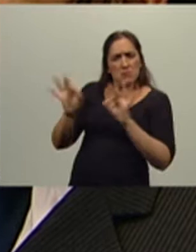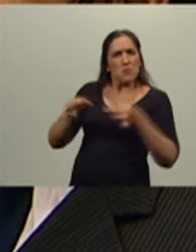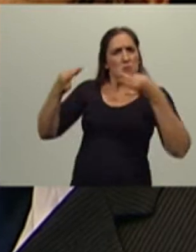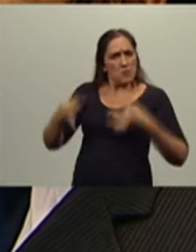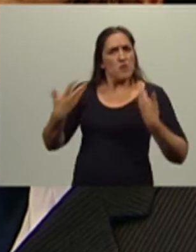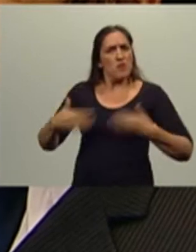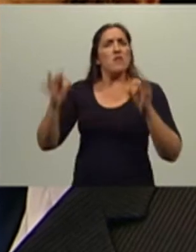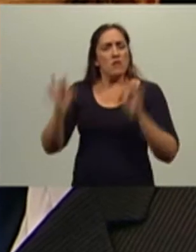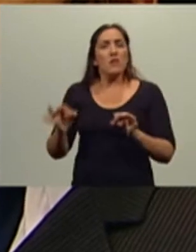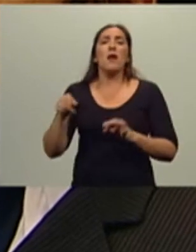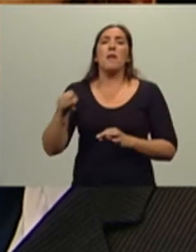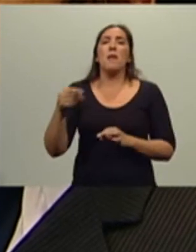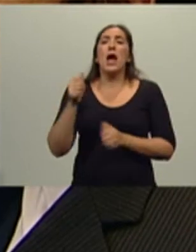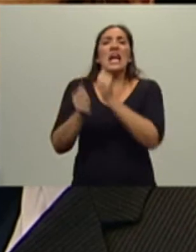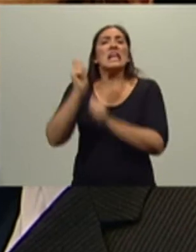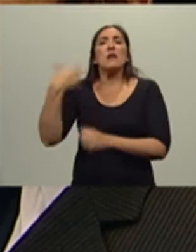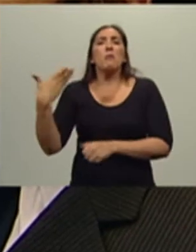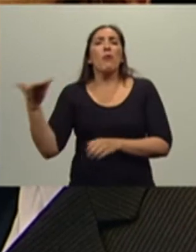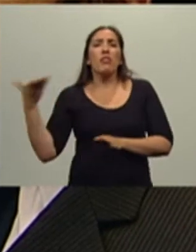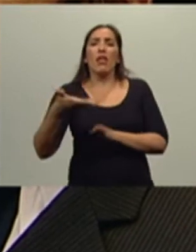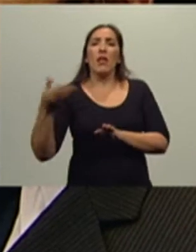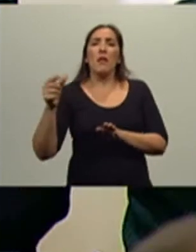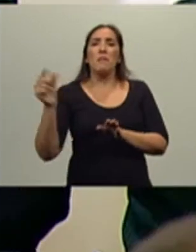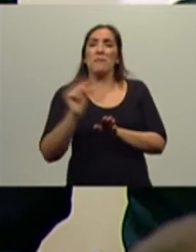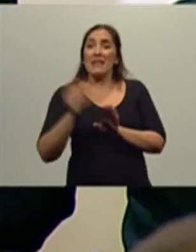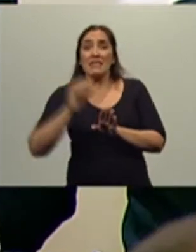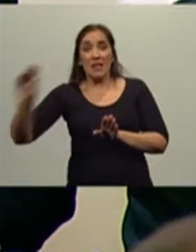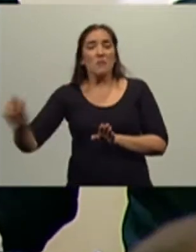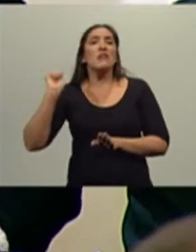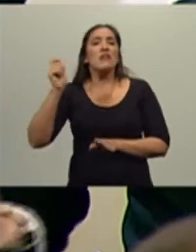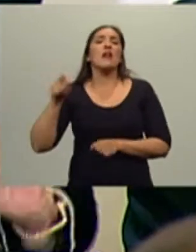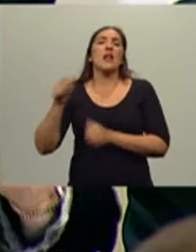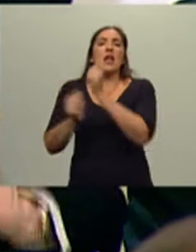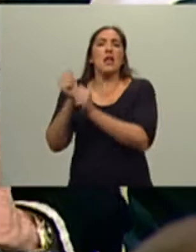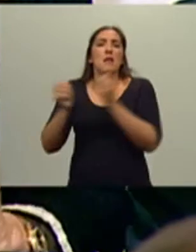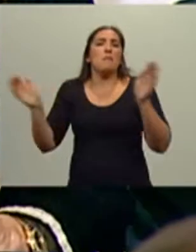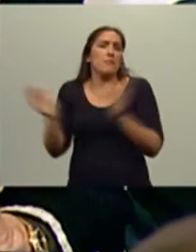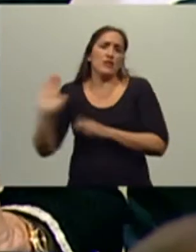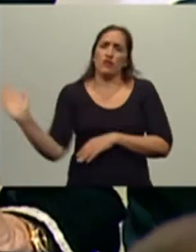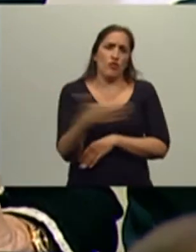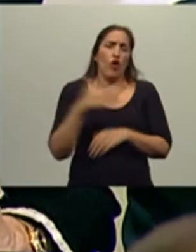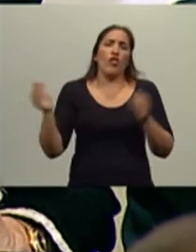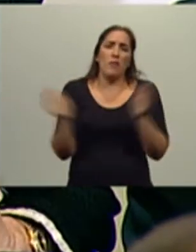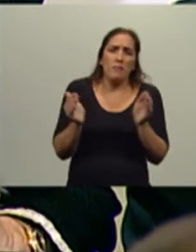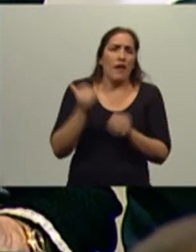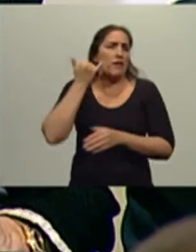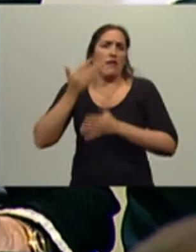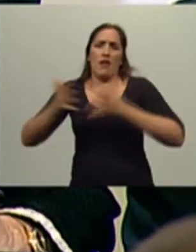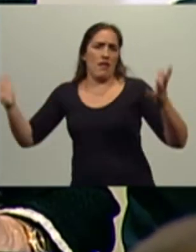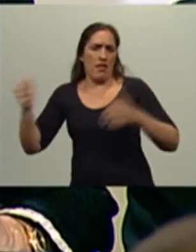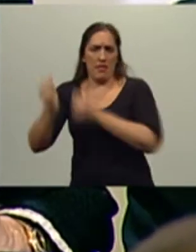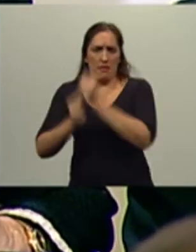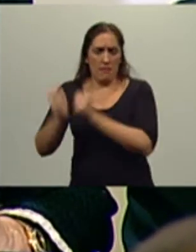sino también las grandes empresas. Esto va a significar un crecimiento también de las